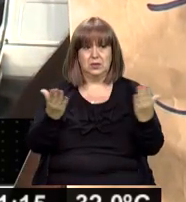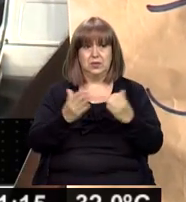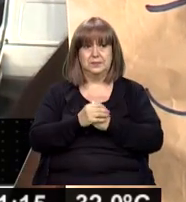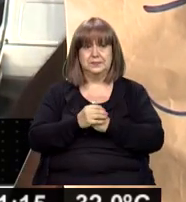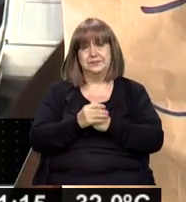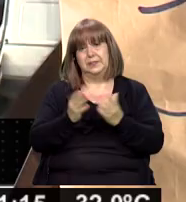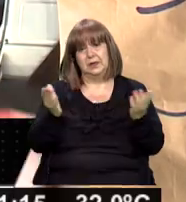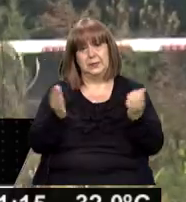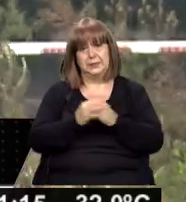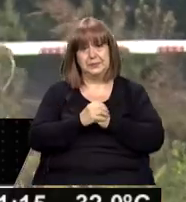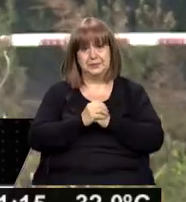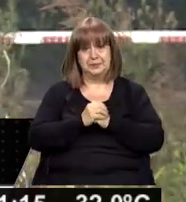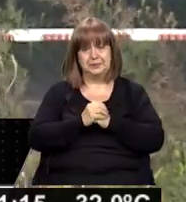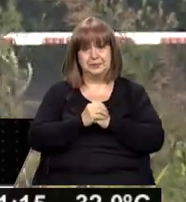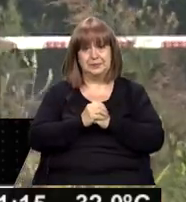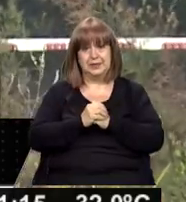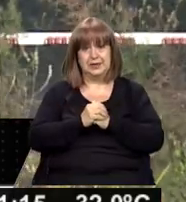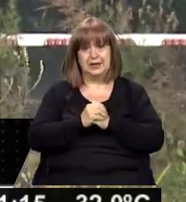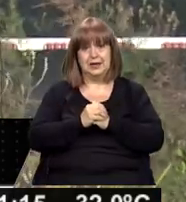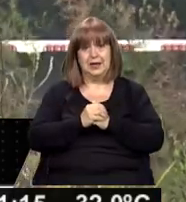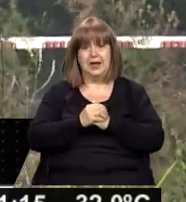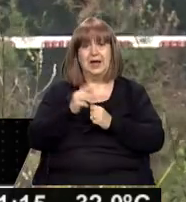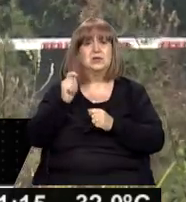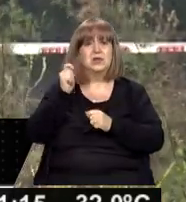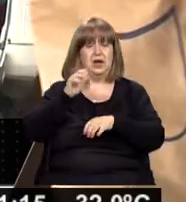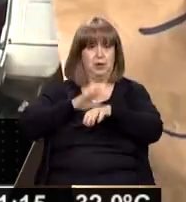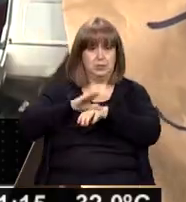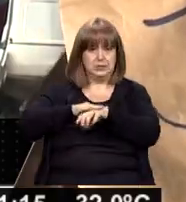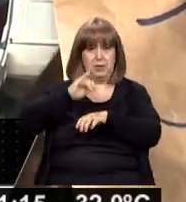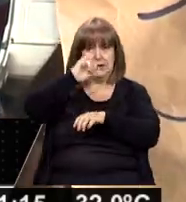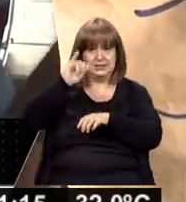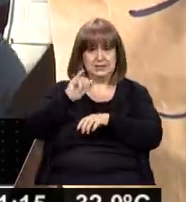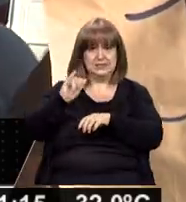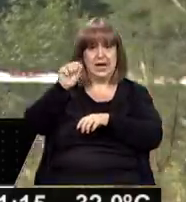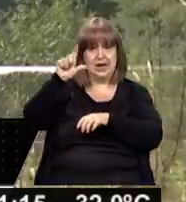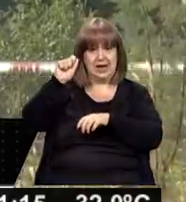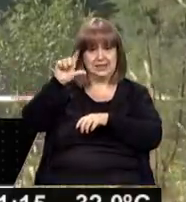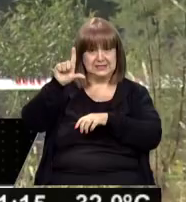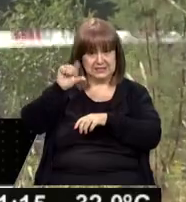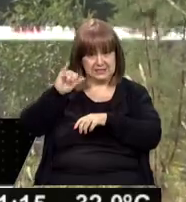Así que bueno, esto no ha sido Salazar nada más. Hay alguien más atrás de esto.